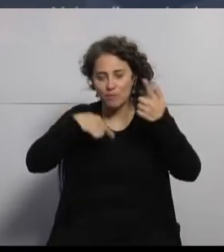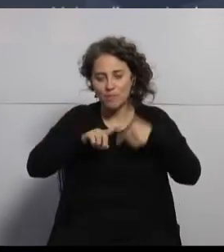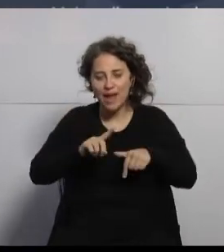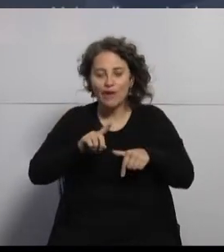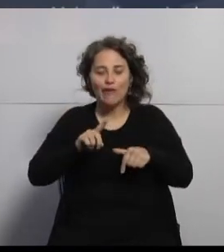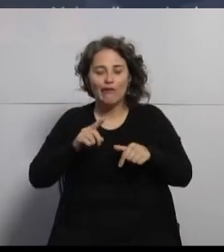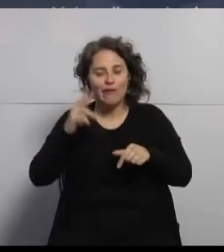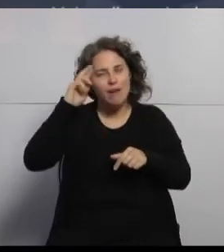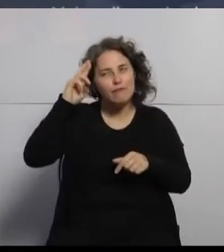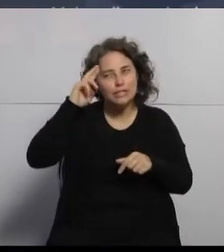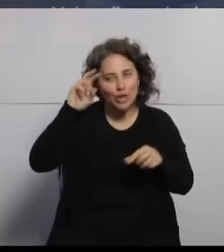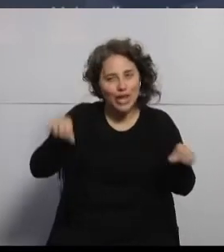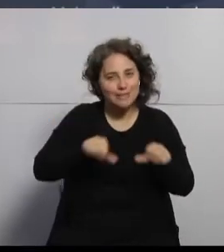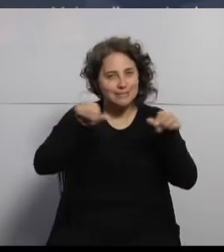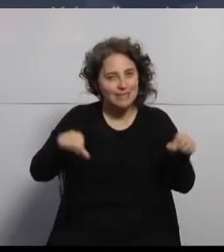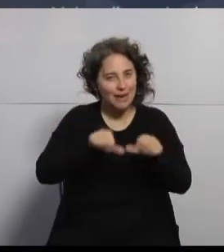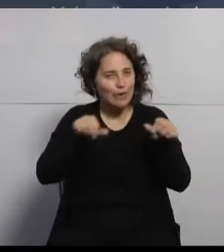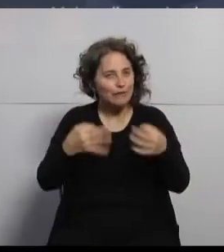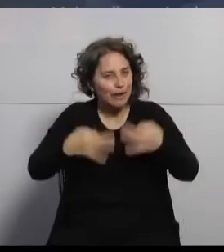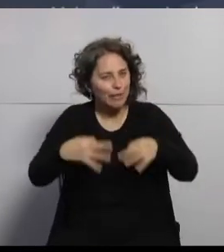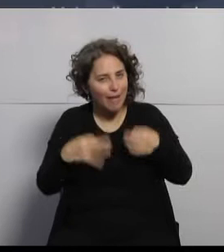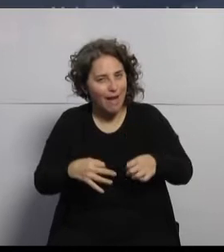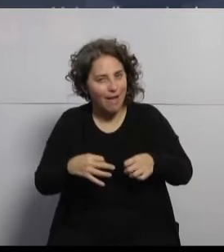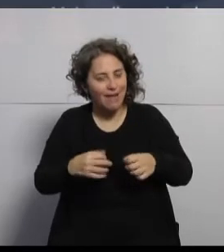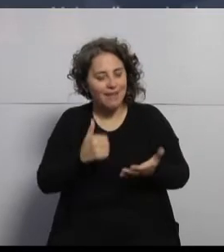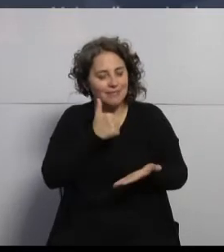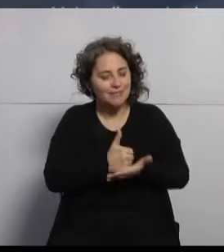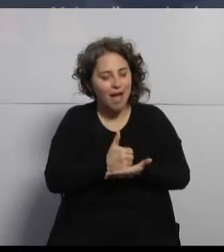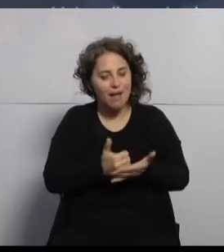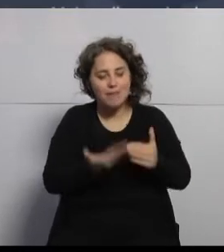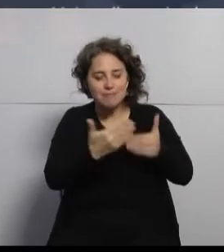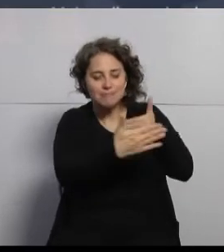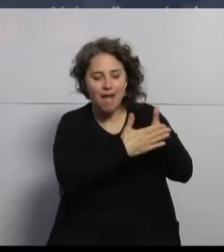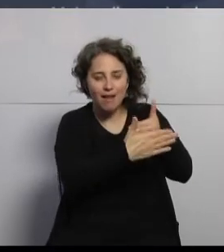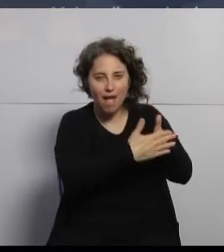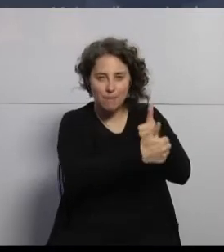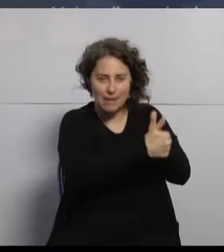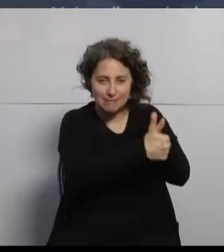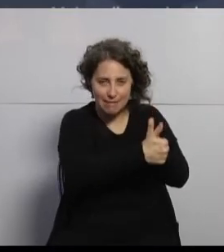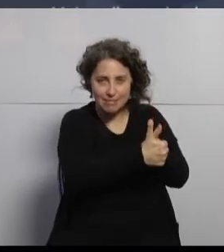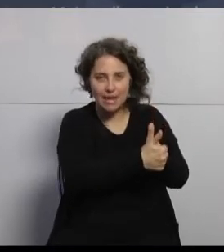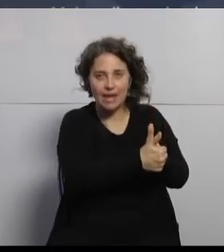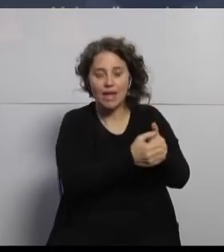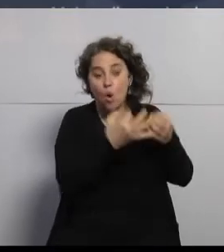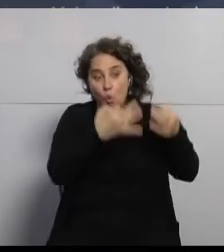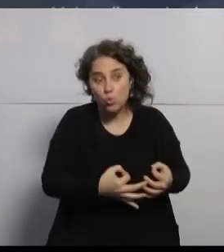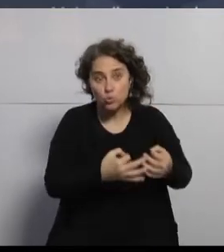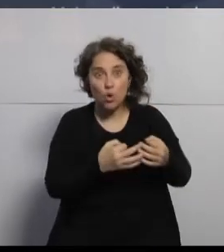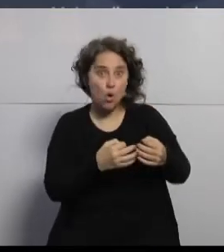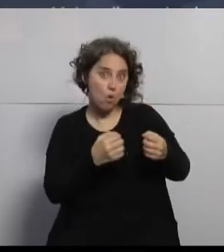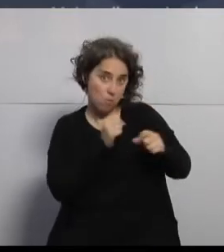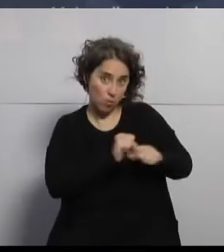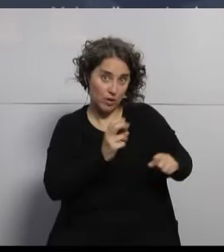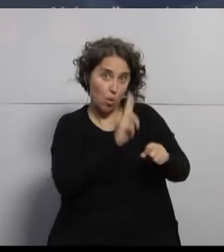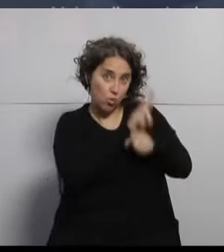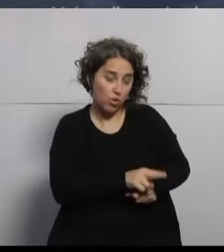reflexión que hicieron al interior es el estar más cerca del paciente debido a que tocó utilizar la telemedicina,